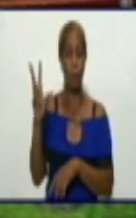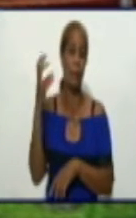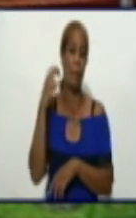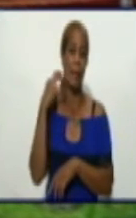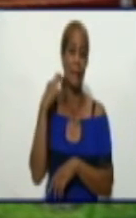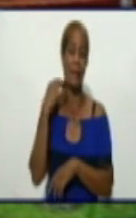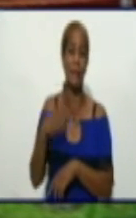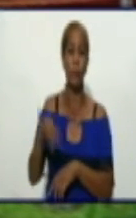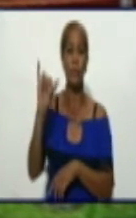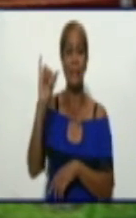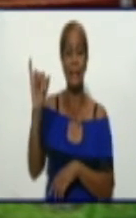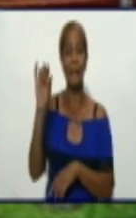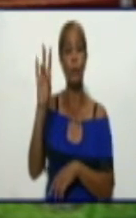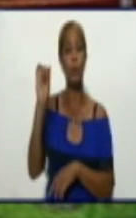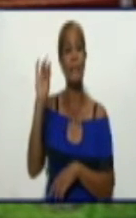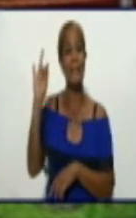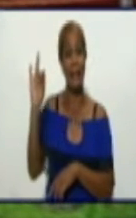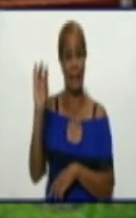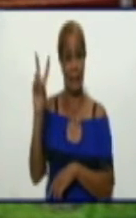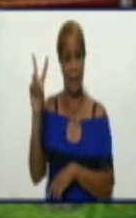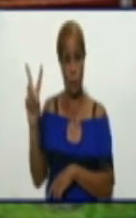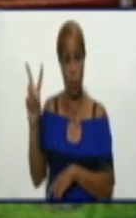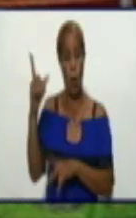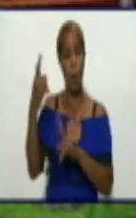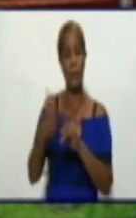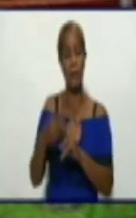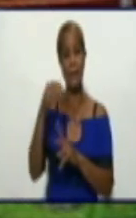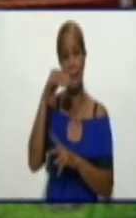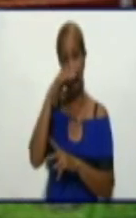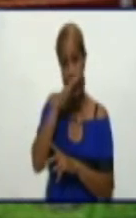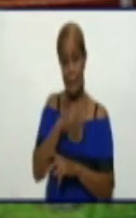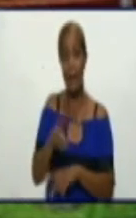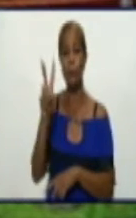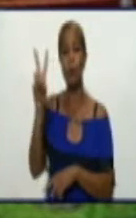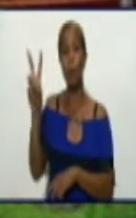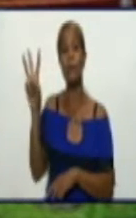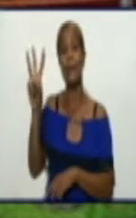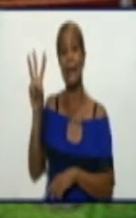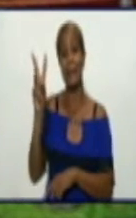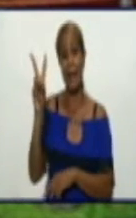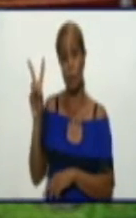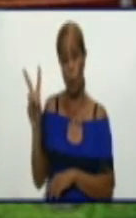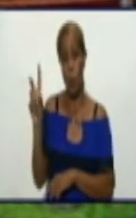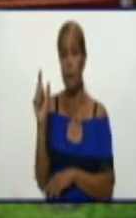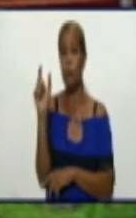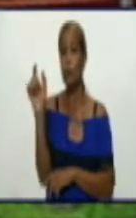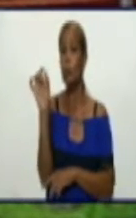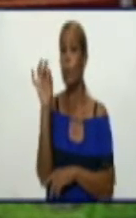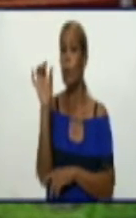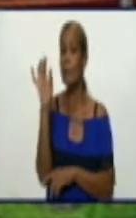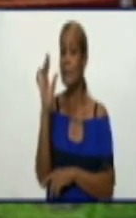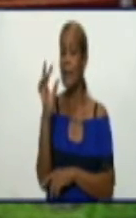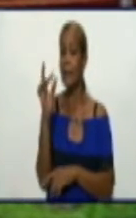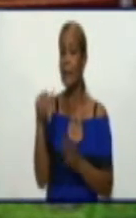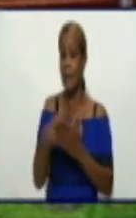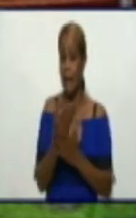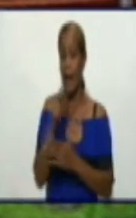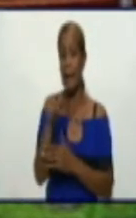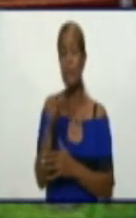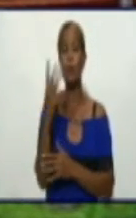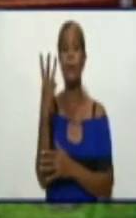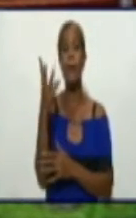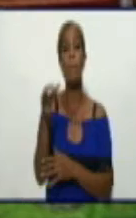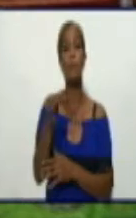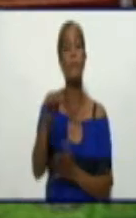Manzanillo, 672. Y Guisa, 232. En los últimos 15 días, esos tres municipios acumulan